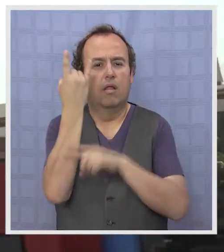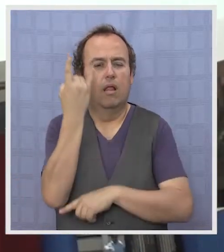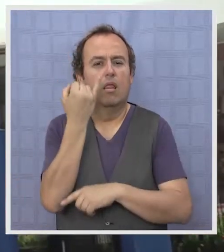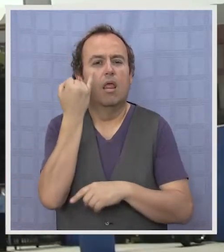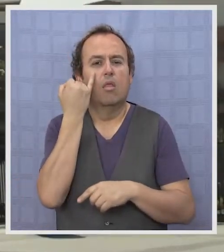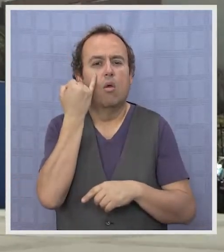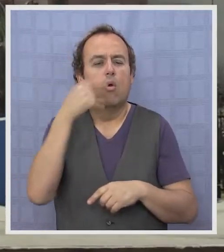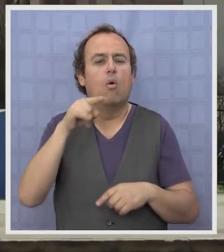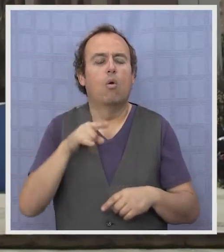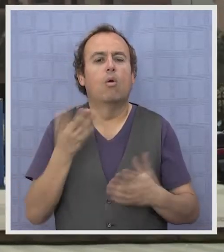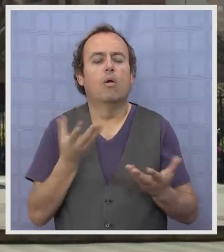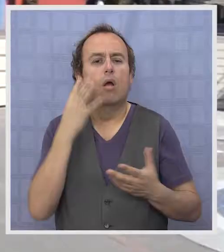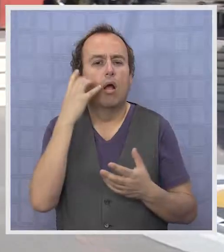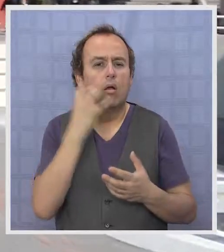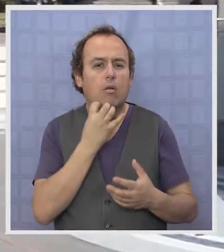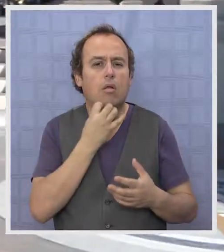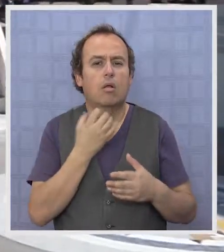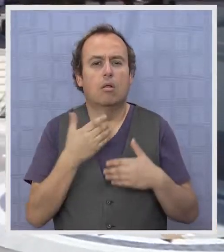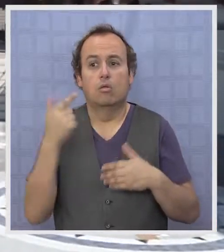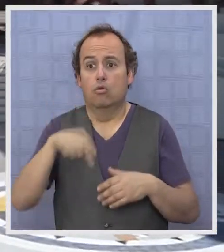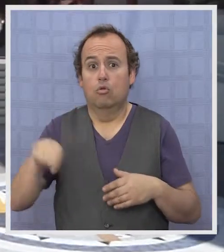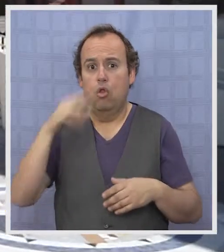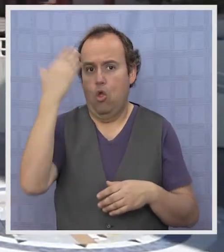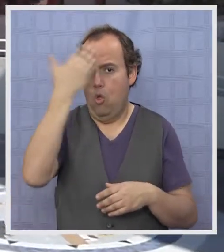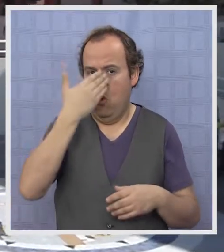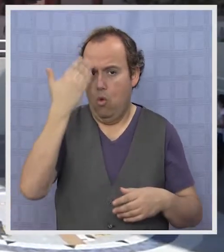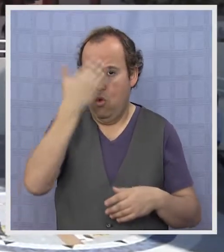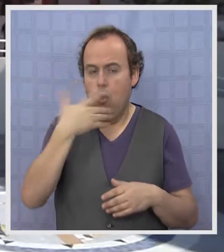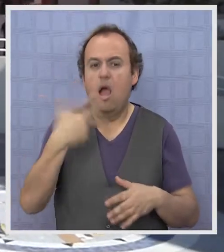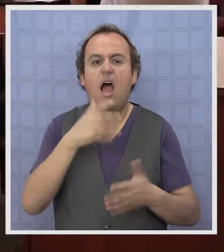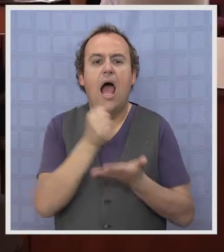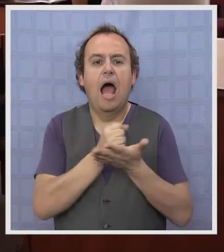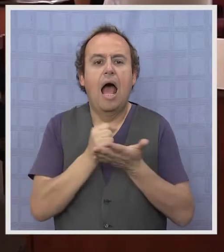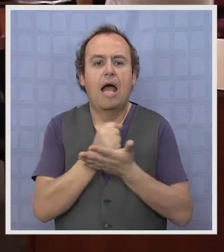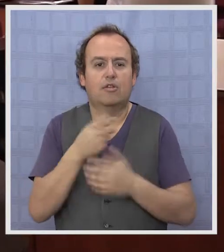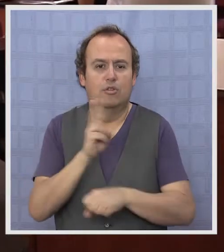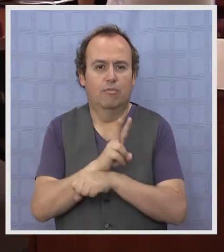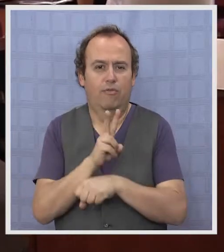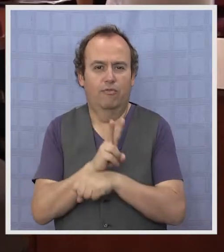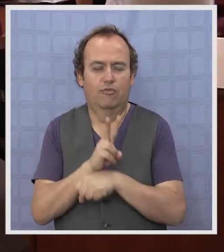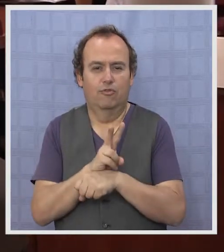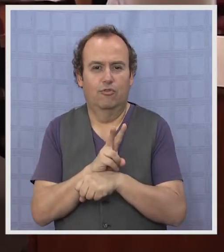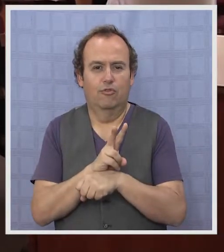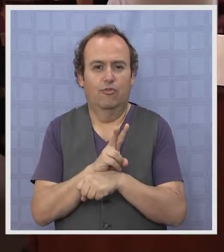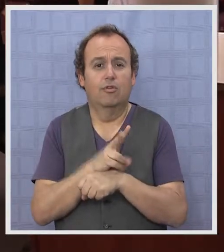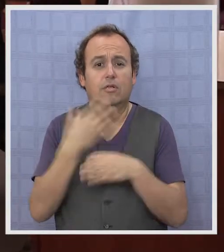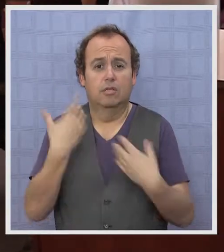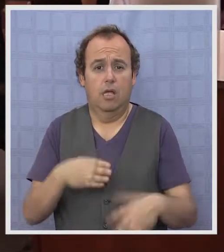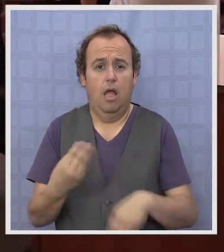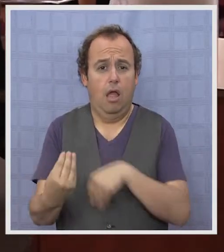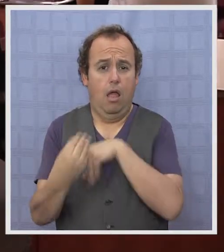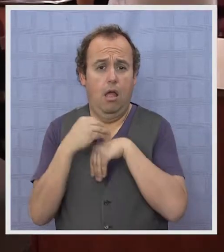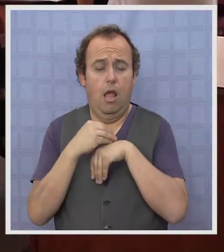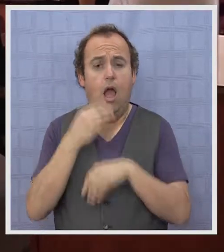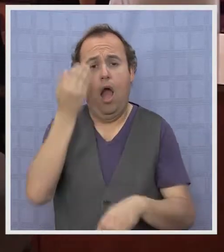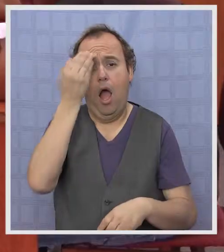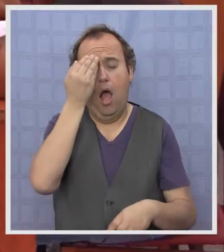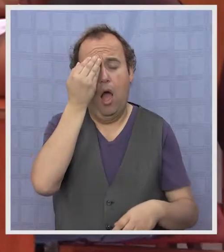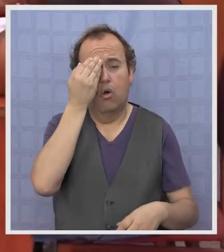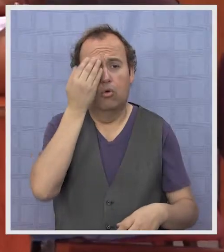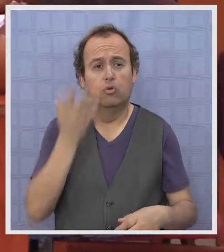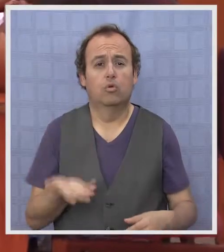institucional de la UNAP y que tiene muy preocupada la asociación de académicos. Y se nos ha dicho que en agosto,